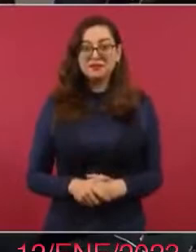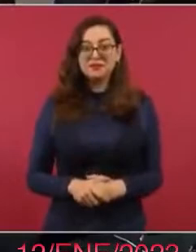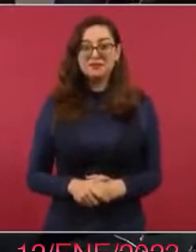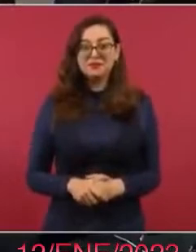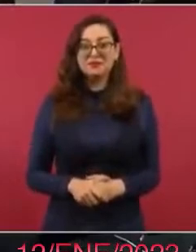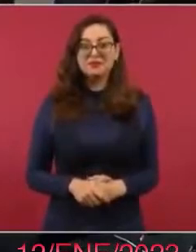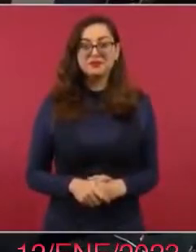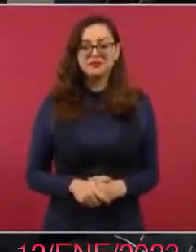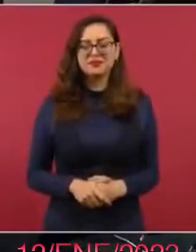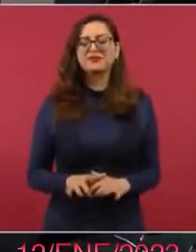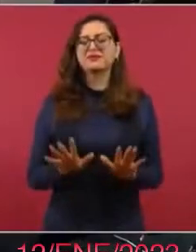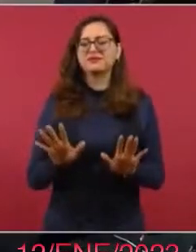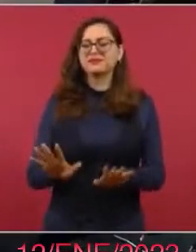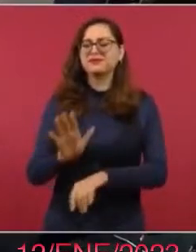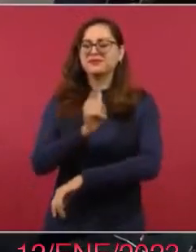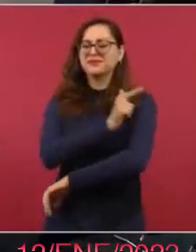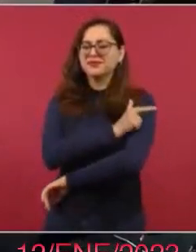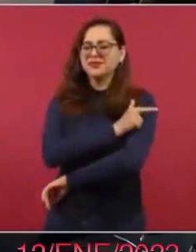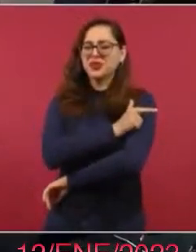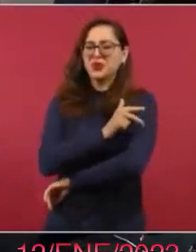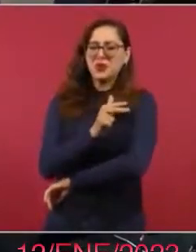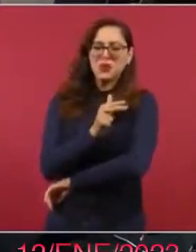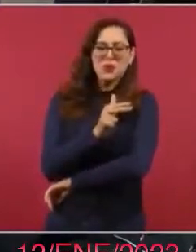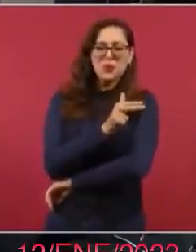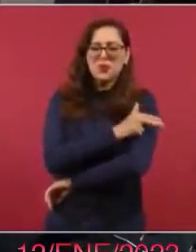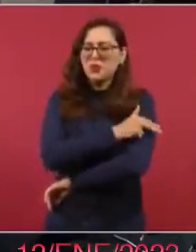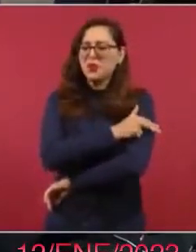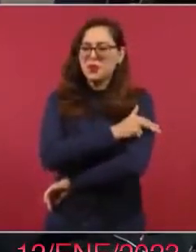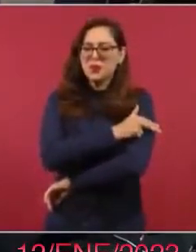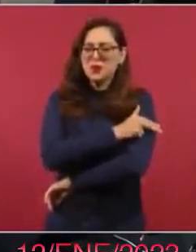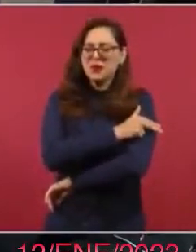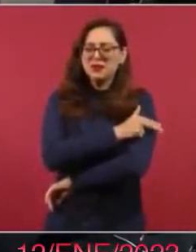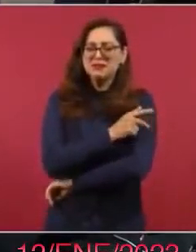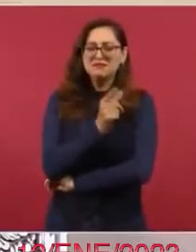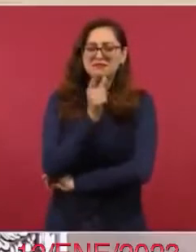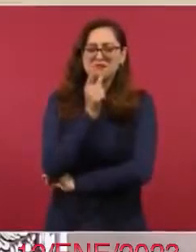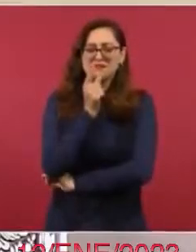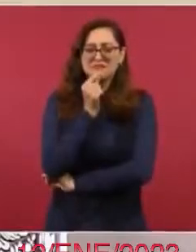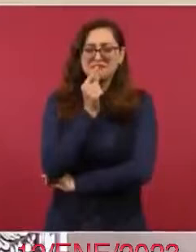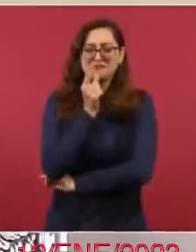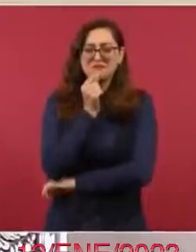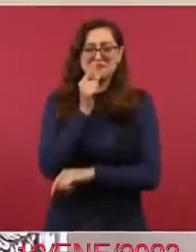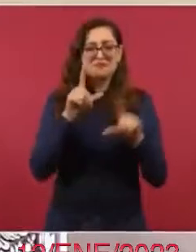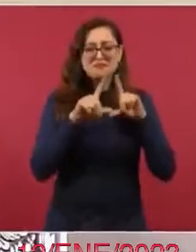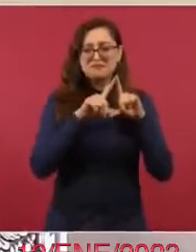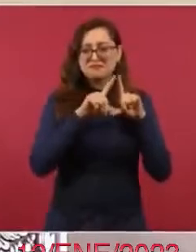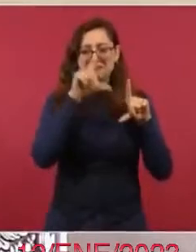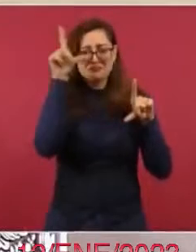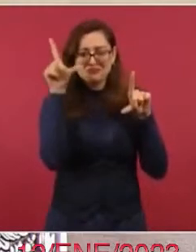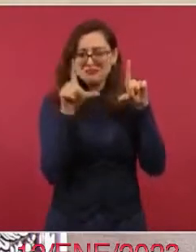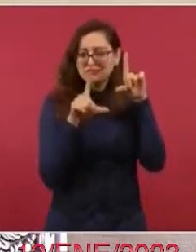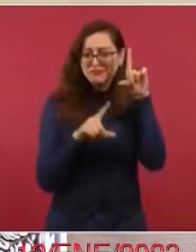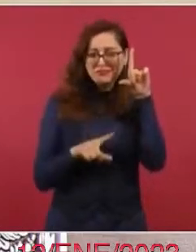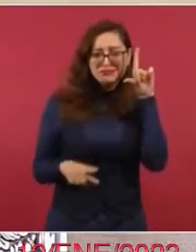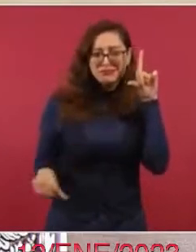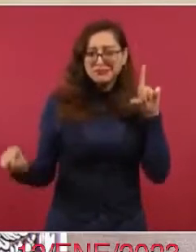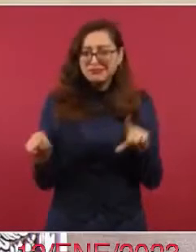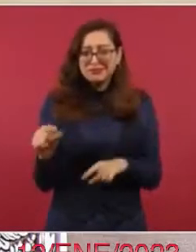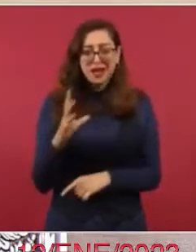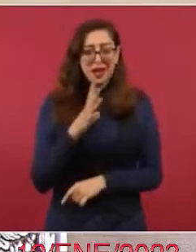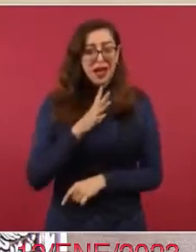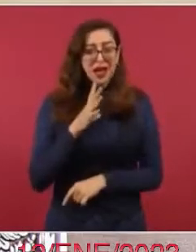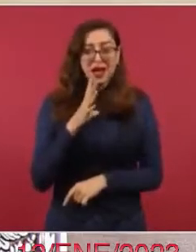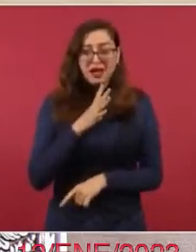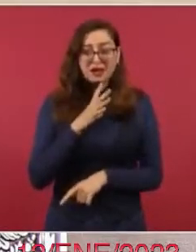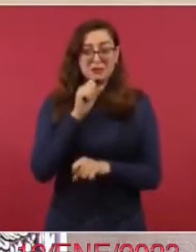A ver, la Guardia Nacional es una guardia que opera en todo el país, inclusive la Ciudad de México.